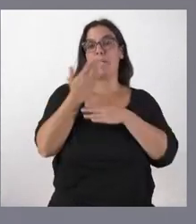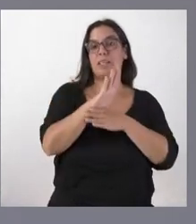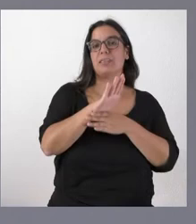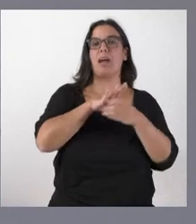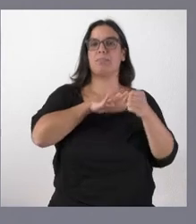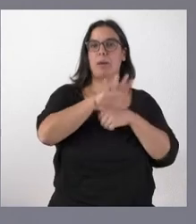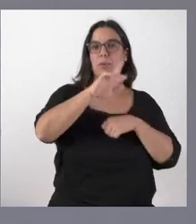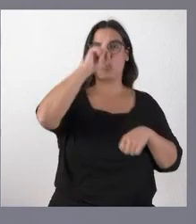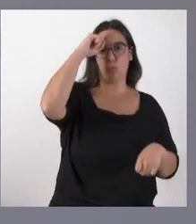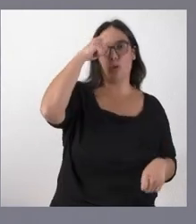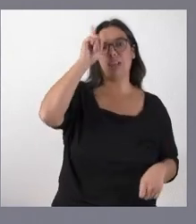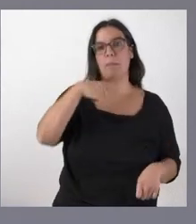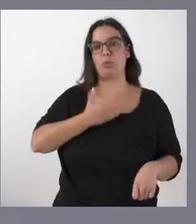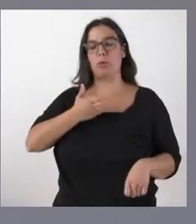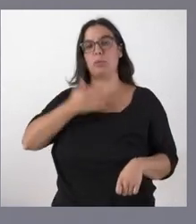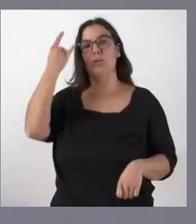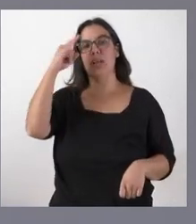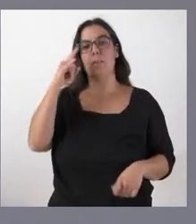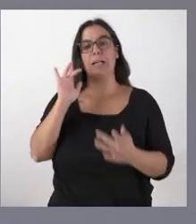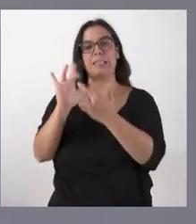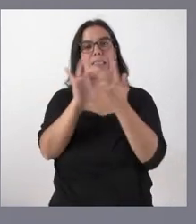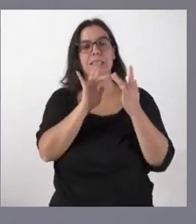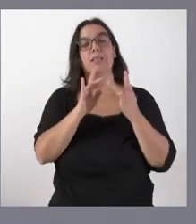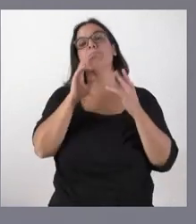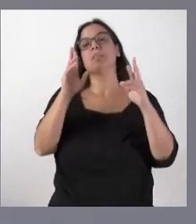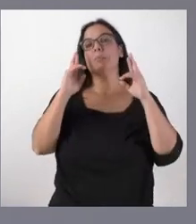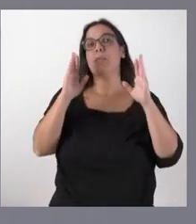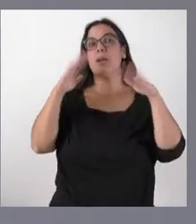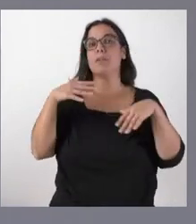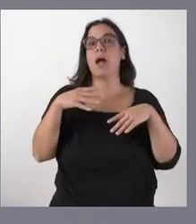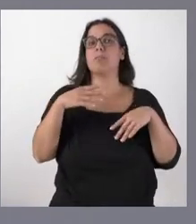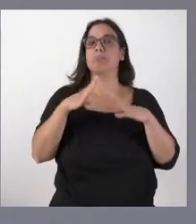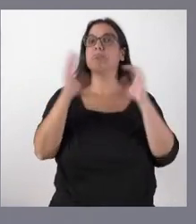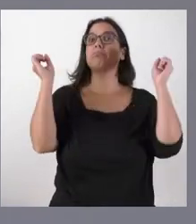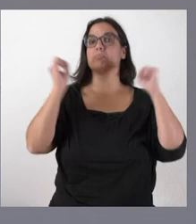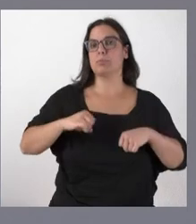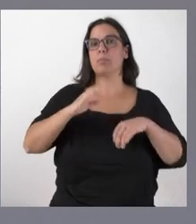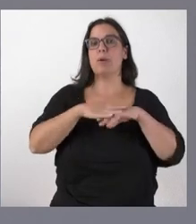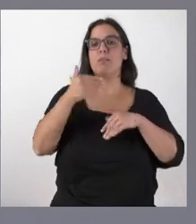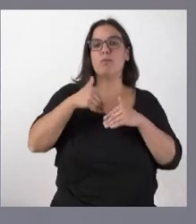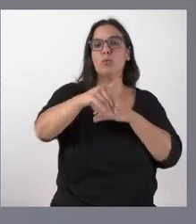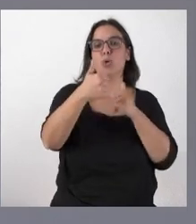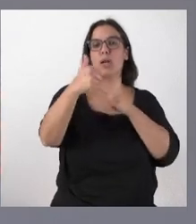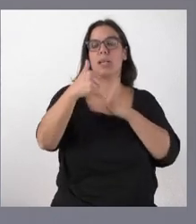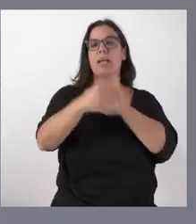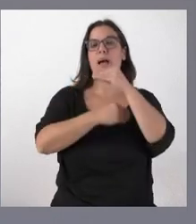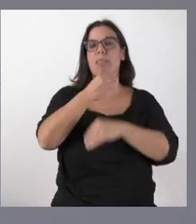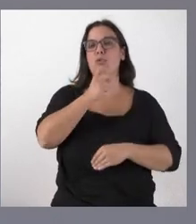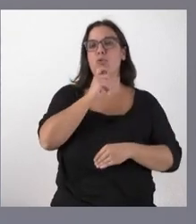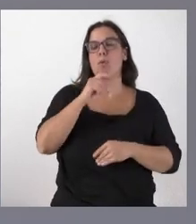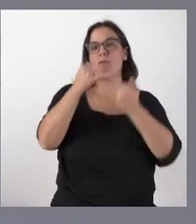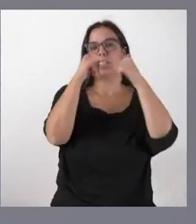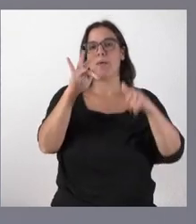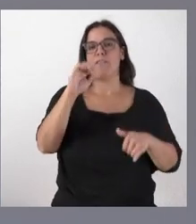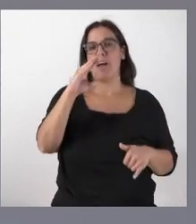propio Ayuntamiento de Salamanca. Esperamos que encuentren un buen acuerdo de cuál es la línea de actuación futura de ese FACIL y en torno al mismo